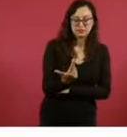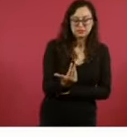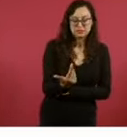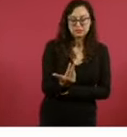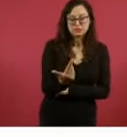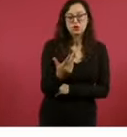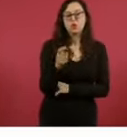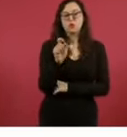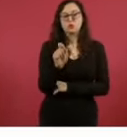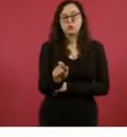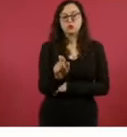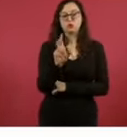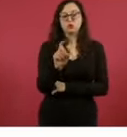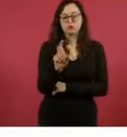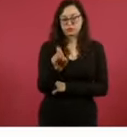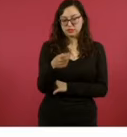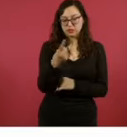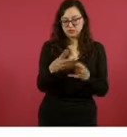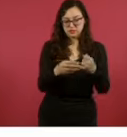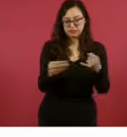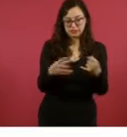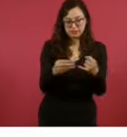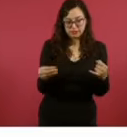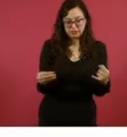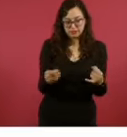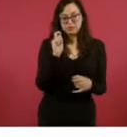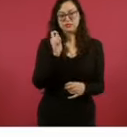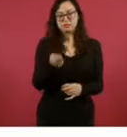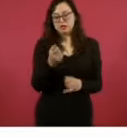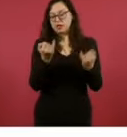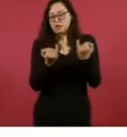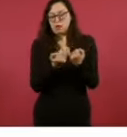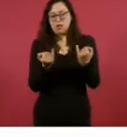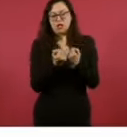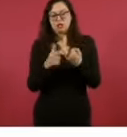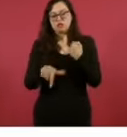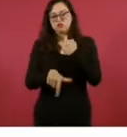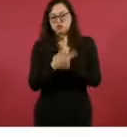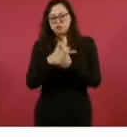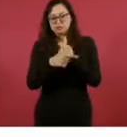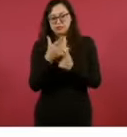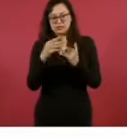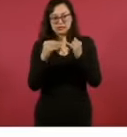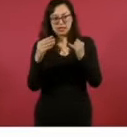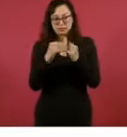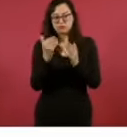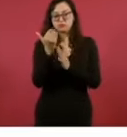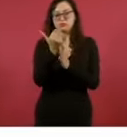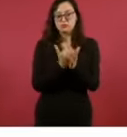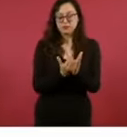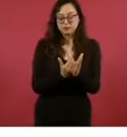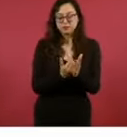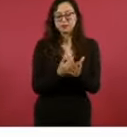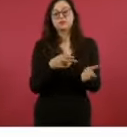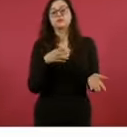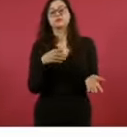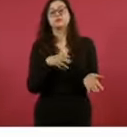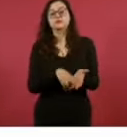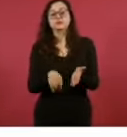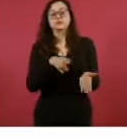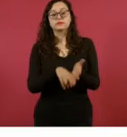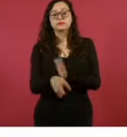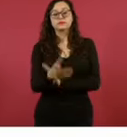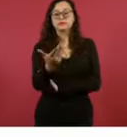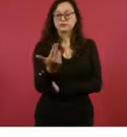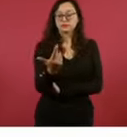menos que la semana anterior. Y en el caso del diésel, 25 pesos con 47 centavos, 9 centavos menos